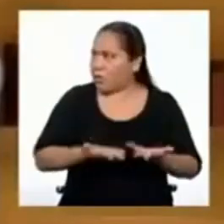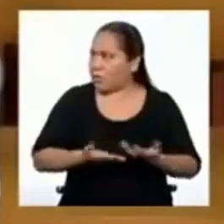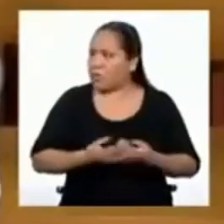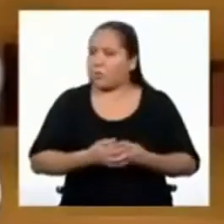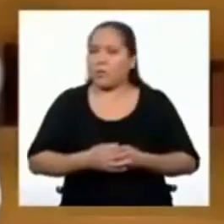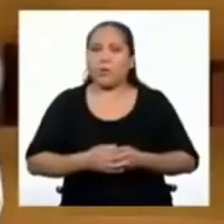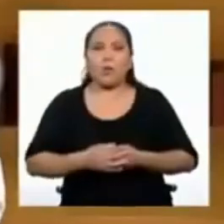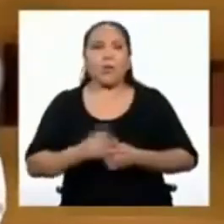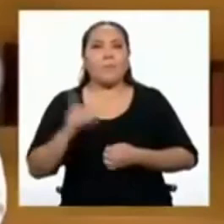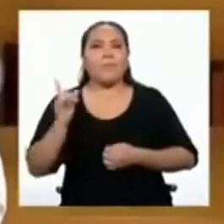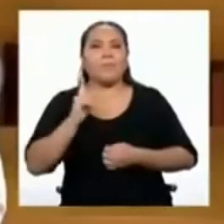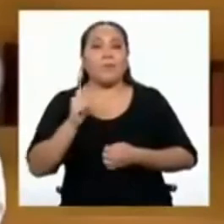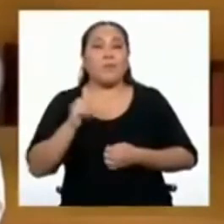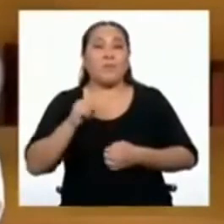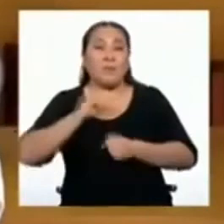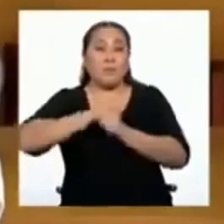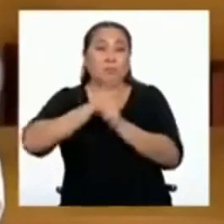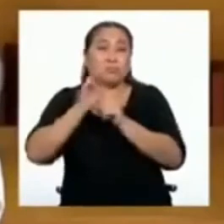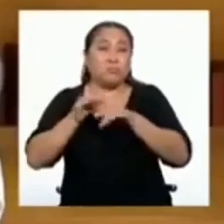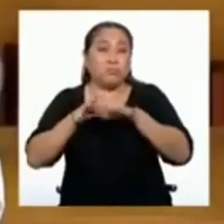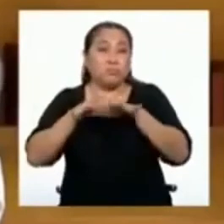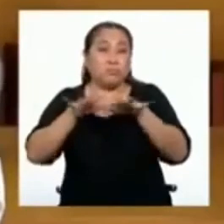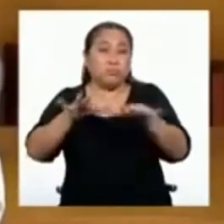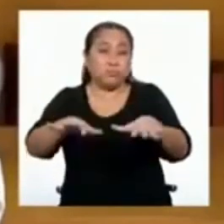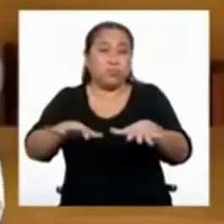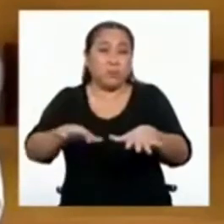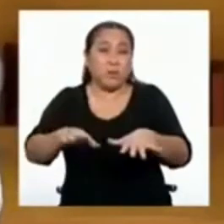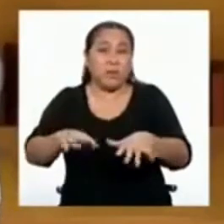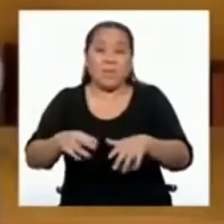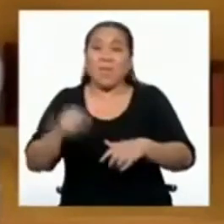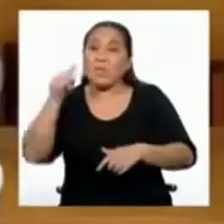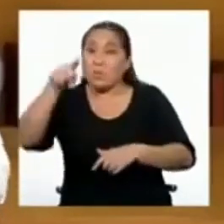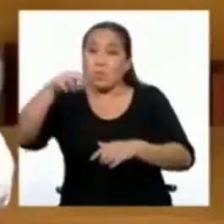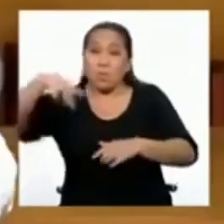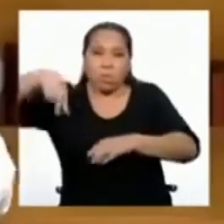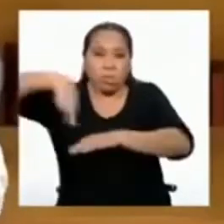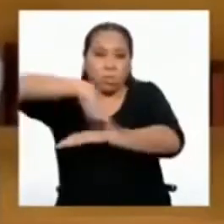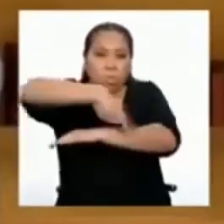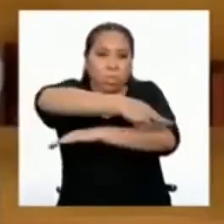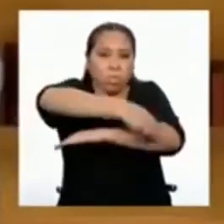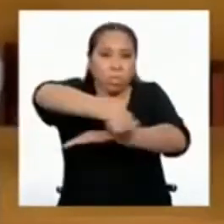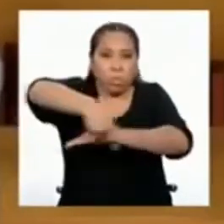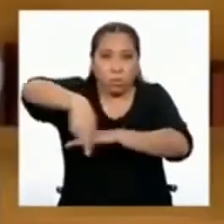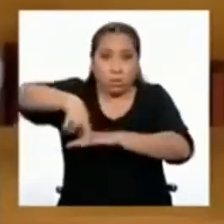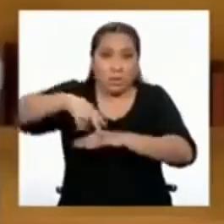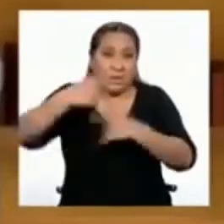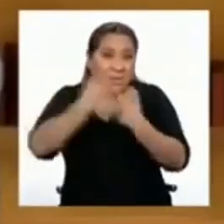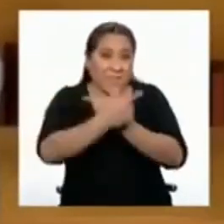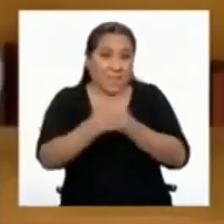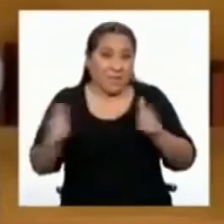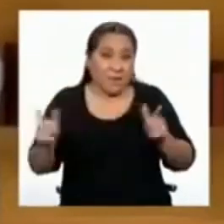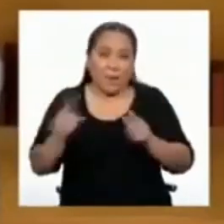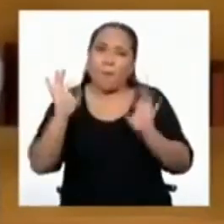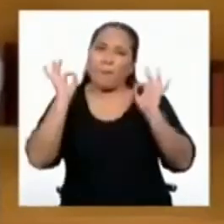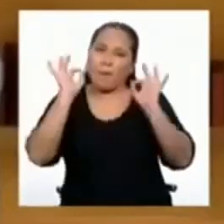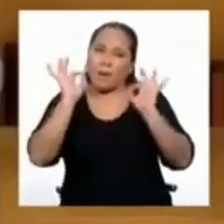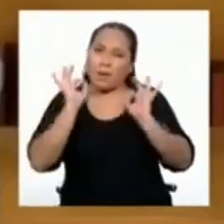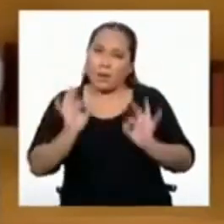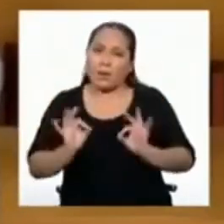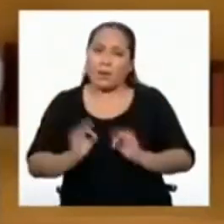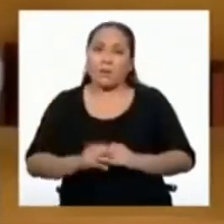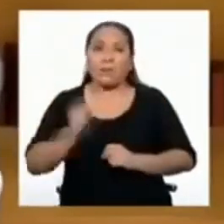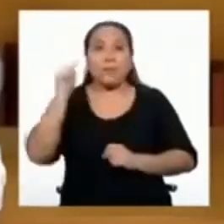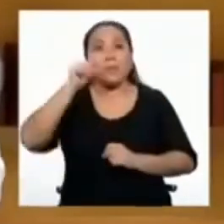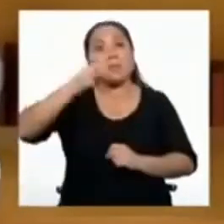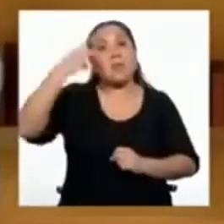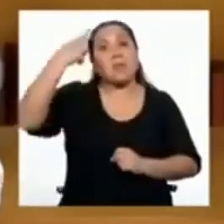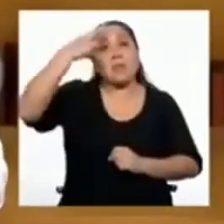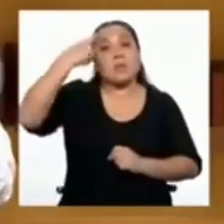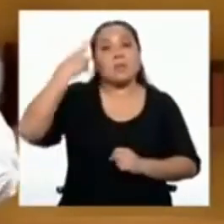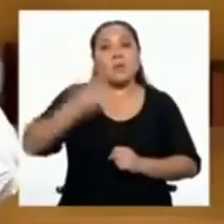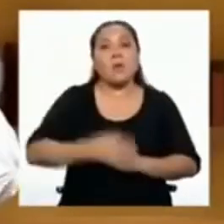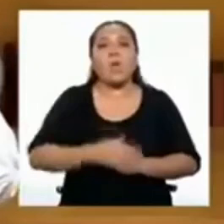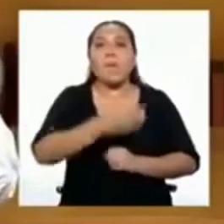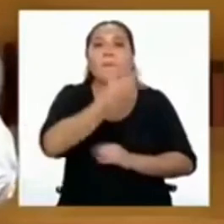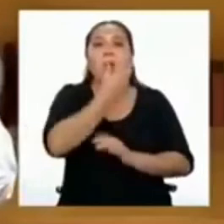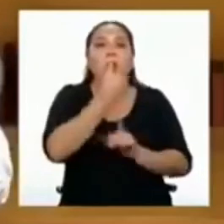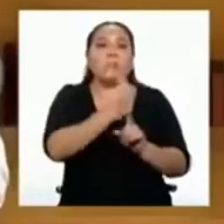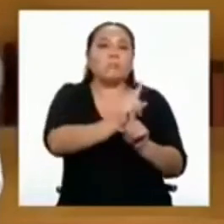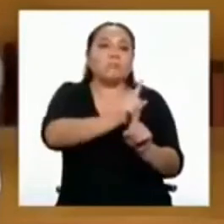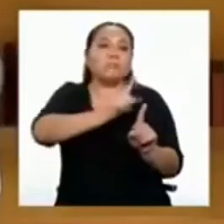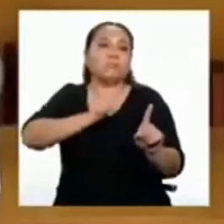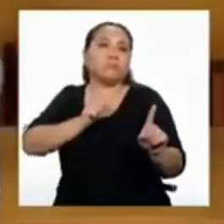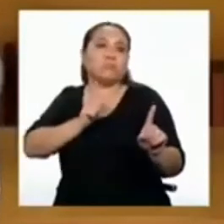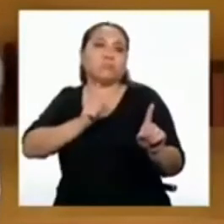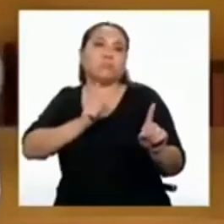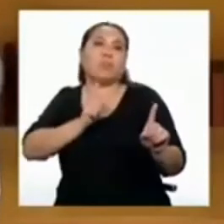pandemia, circular libremente por los espacios públicos es muy riesgoso. Por eso, se ha decretado el distanciamiento